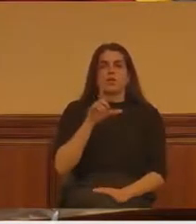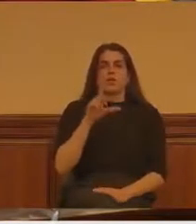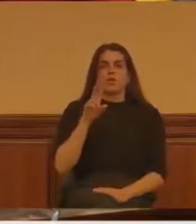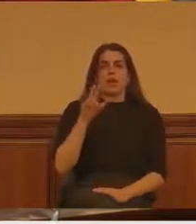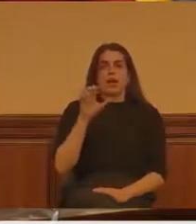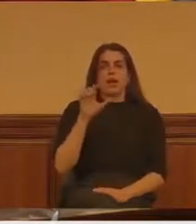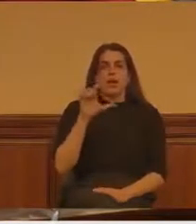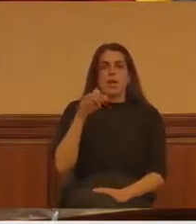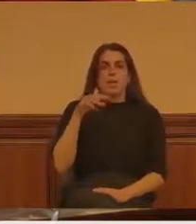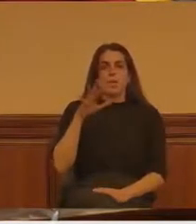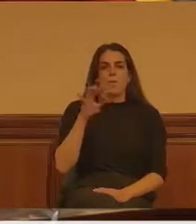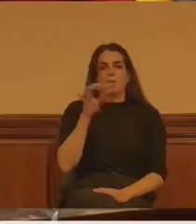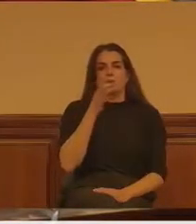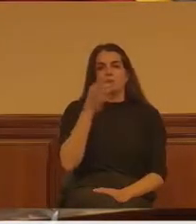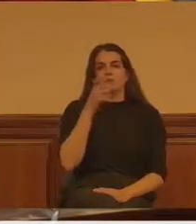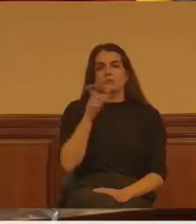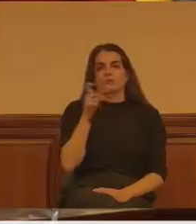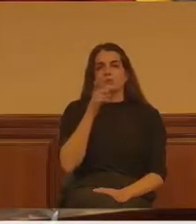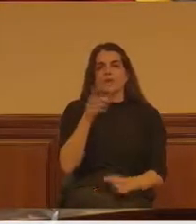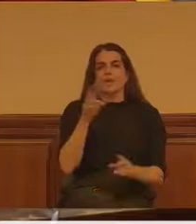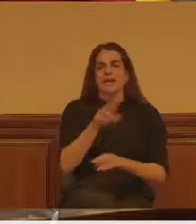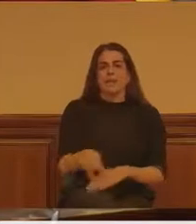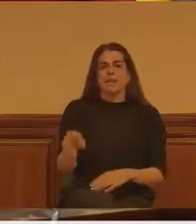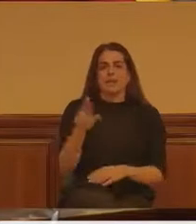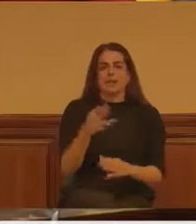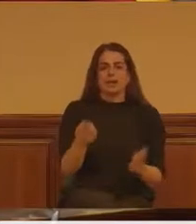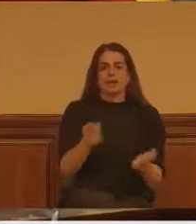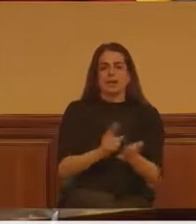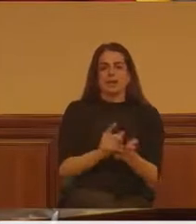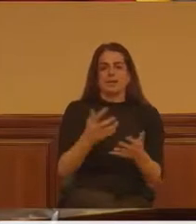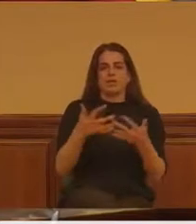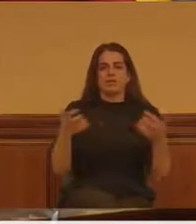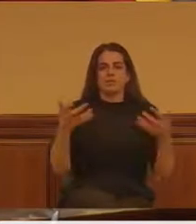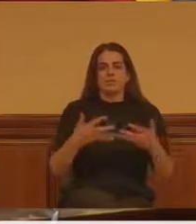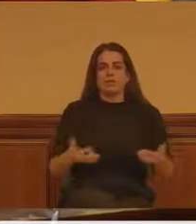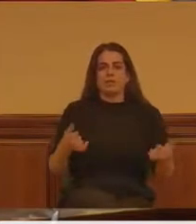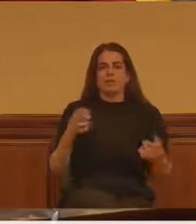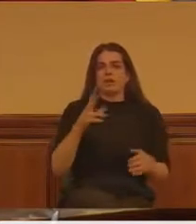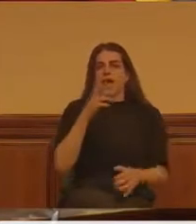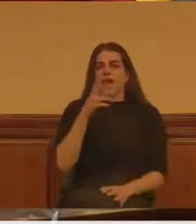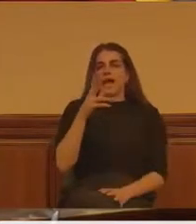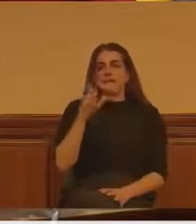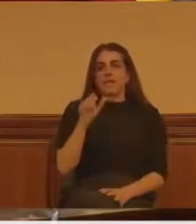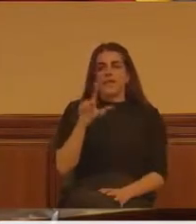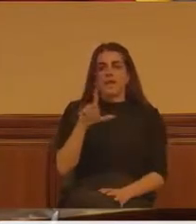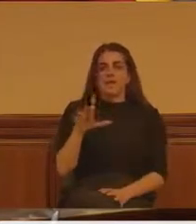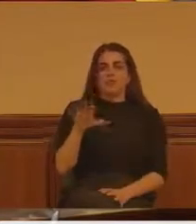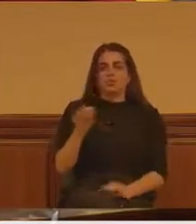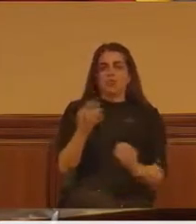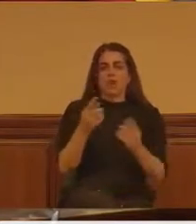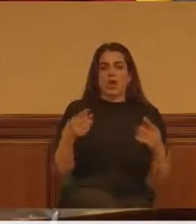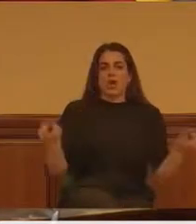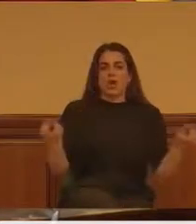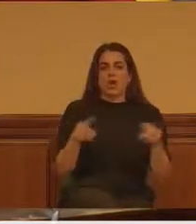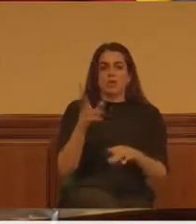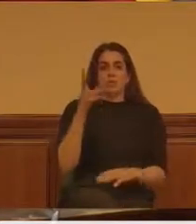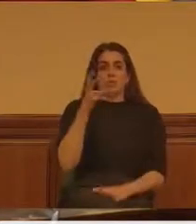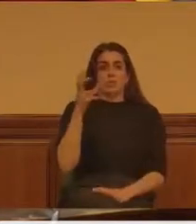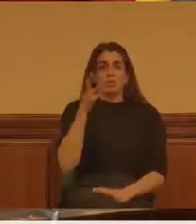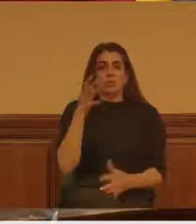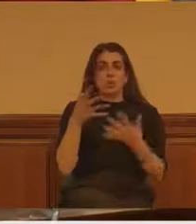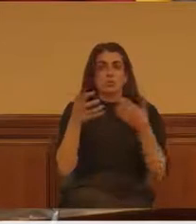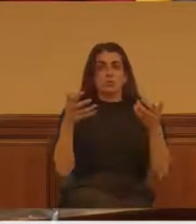varias de las burradas que dice el señor Hasel en sus canciones, del cual no había oído la verdad, ninguna